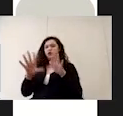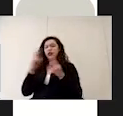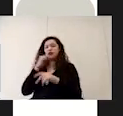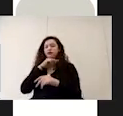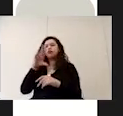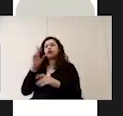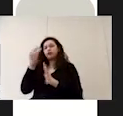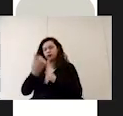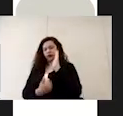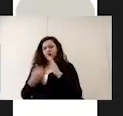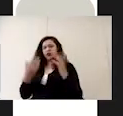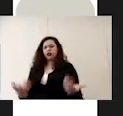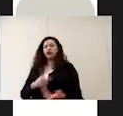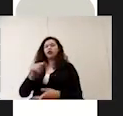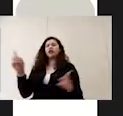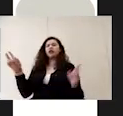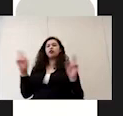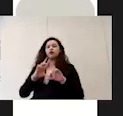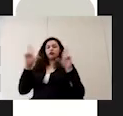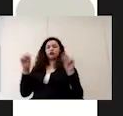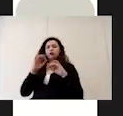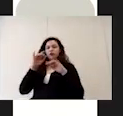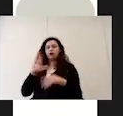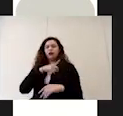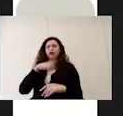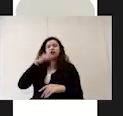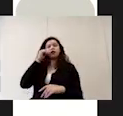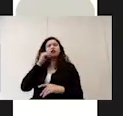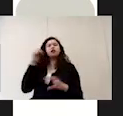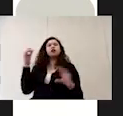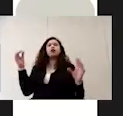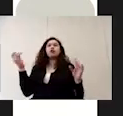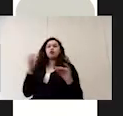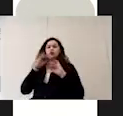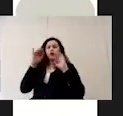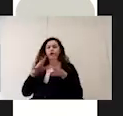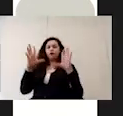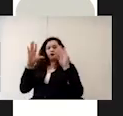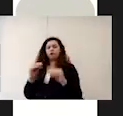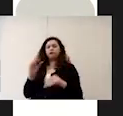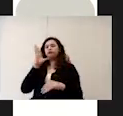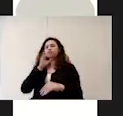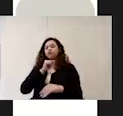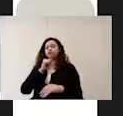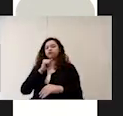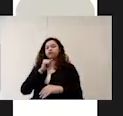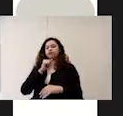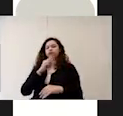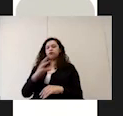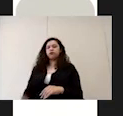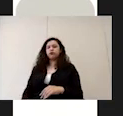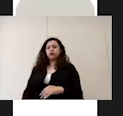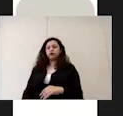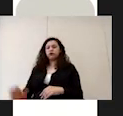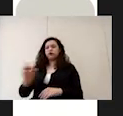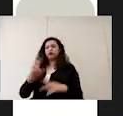el aire acondicionado debe estar prendido en todo momento no se debe apagar en el caso de las noches y